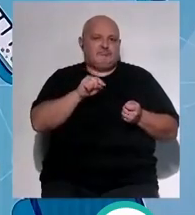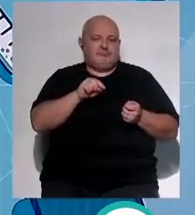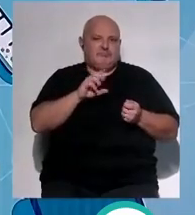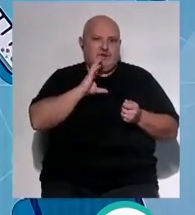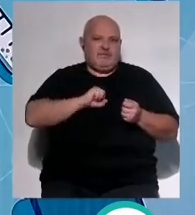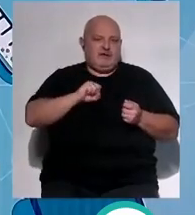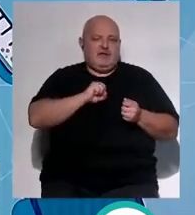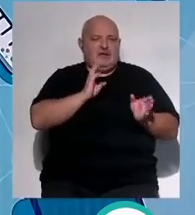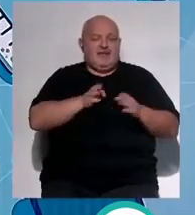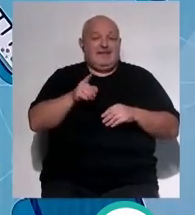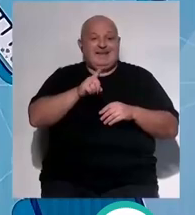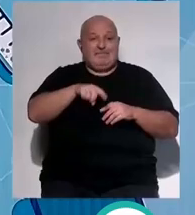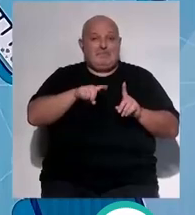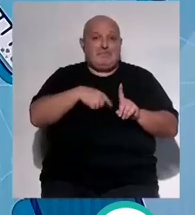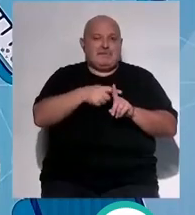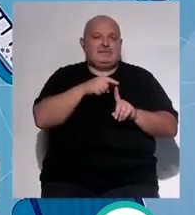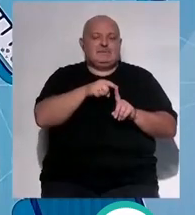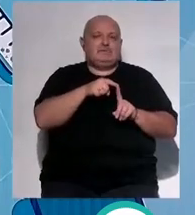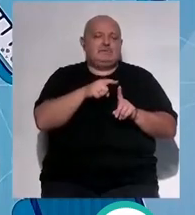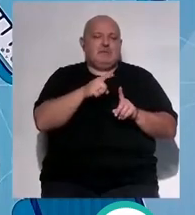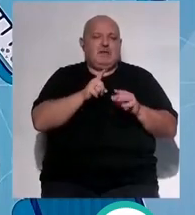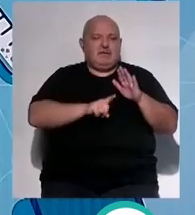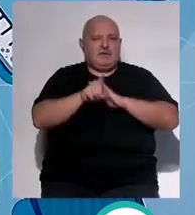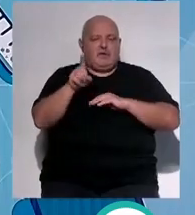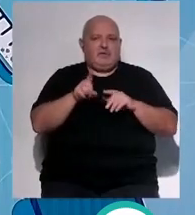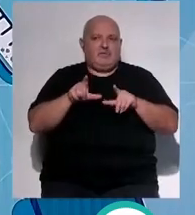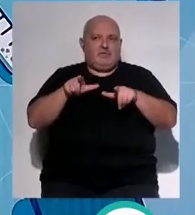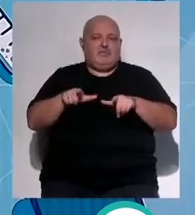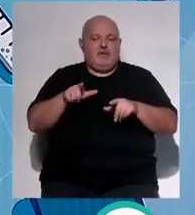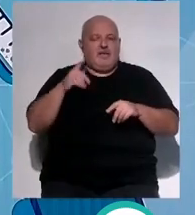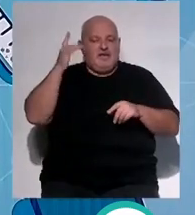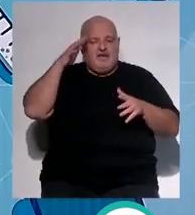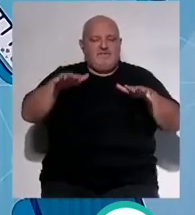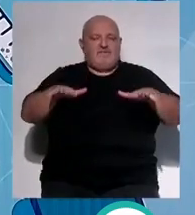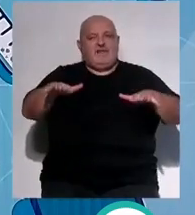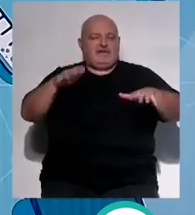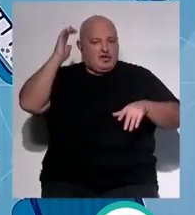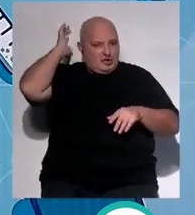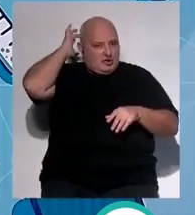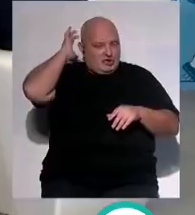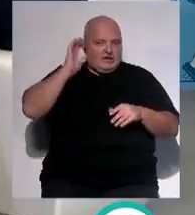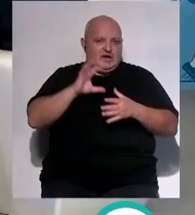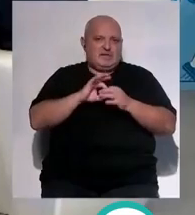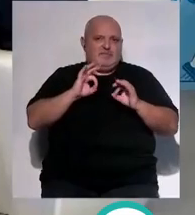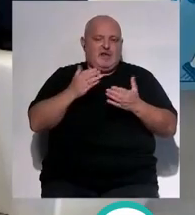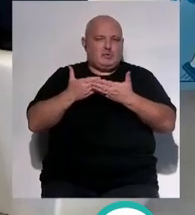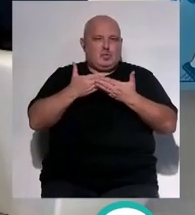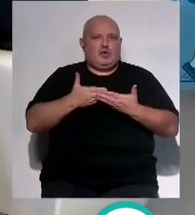una magnífica fisioterapeuta que además también está desarrollando una unidad de vértigo junto con el doctor Valdeón Otorrino